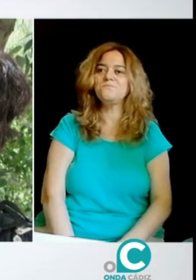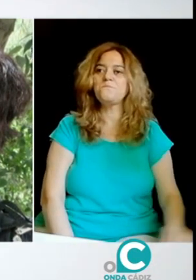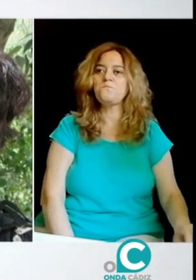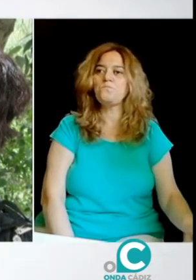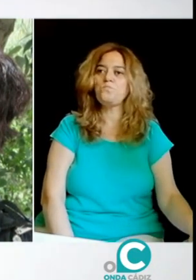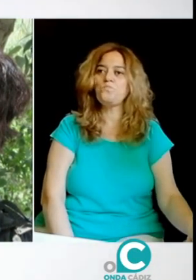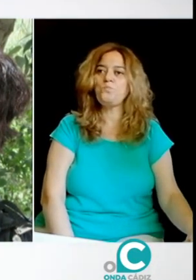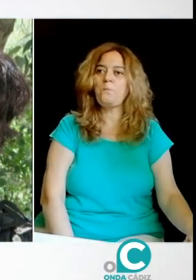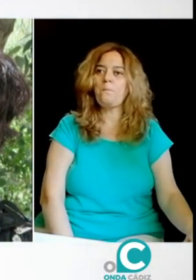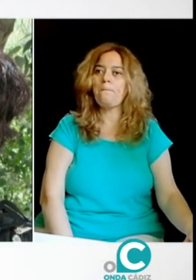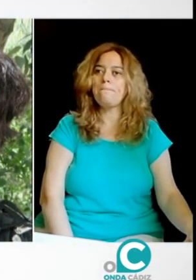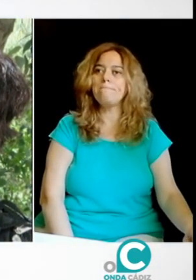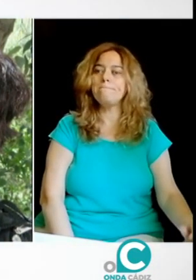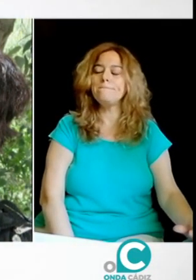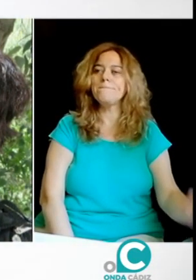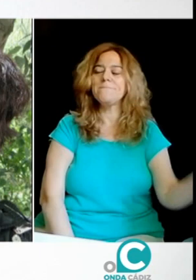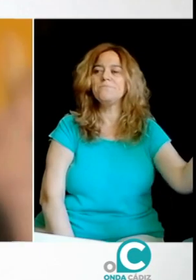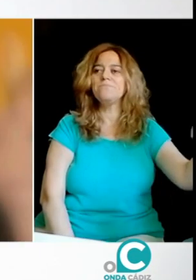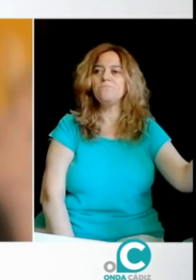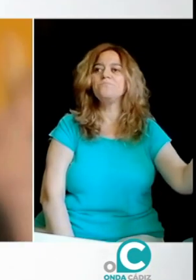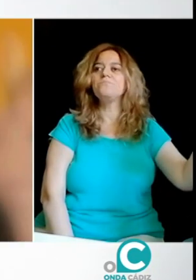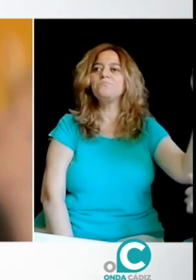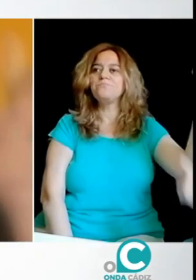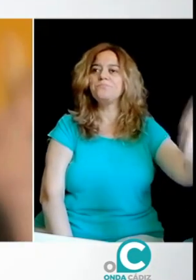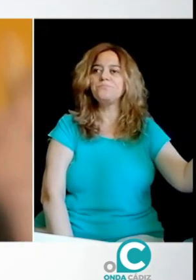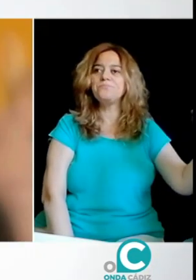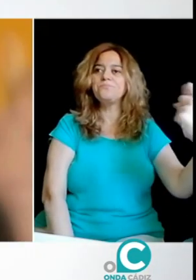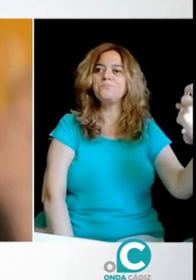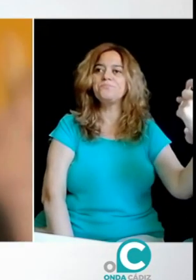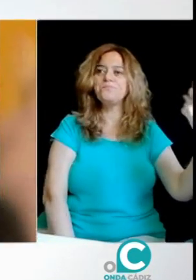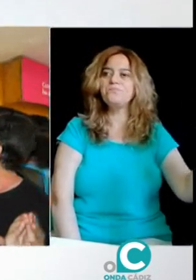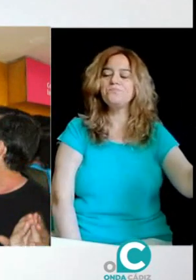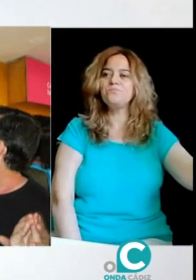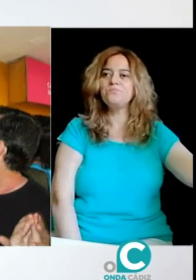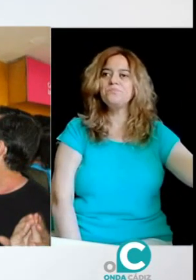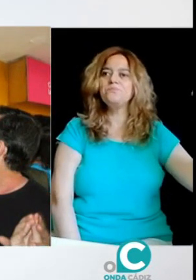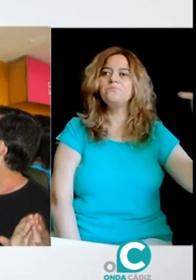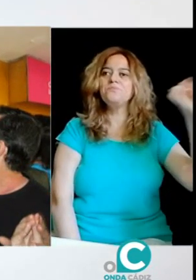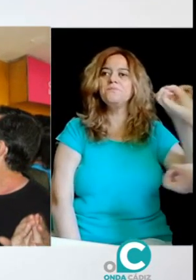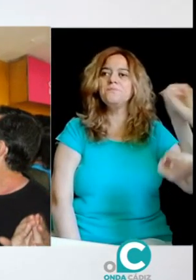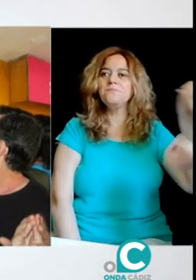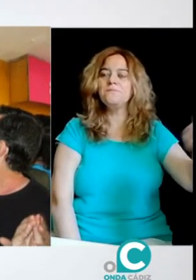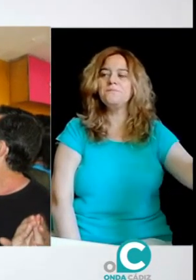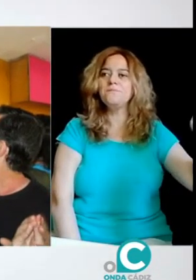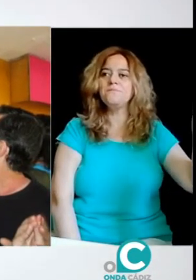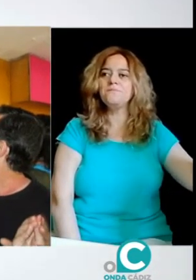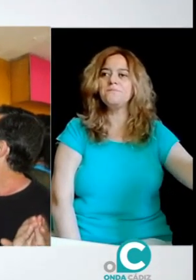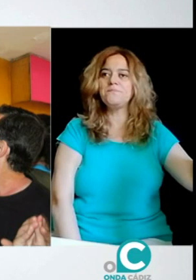¿Cuáles son las principales reivindicaciones, las principales demandas de este colectivo? María del Carmen.